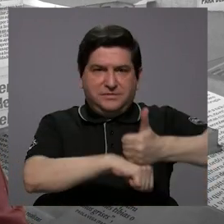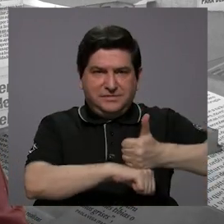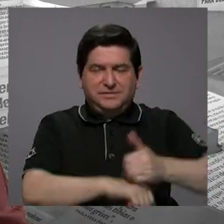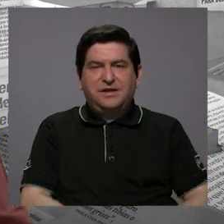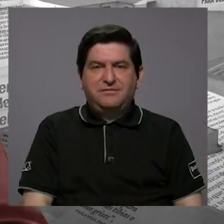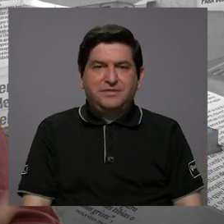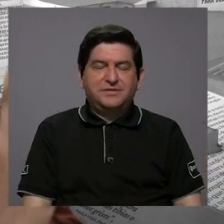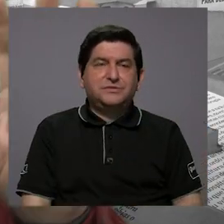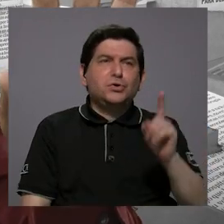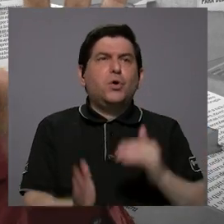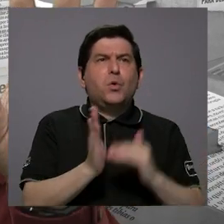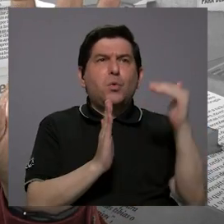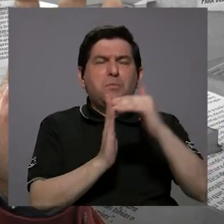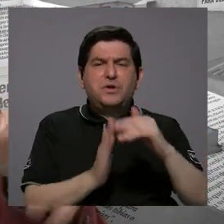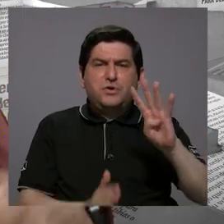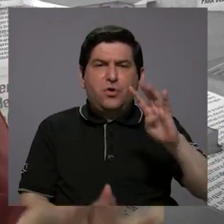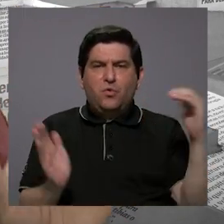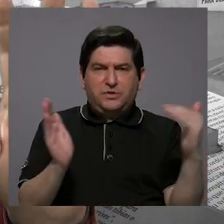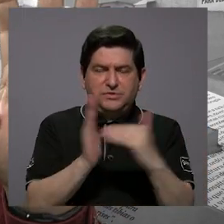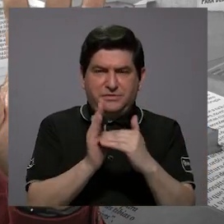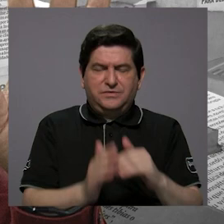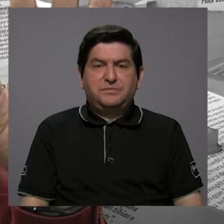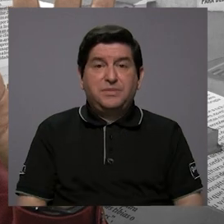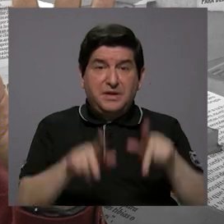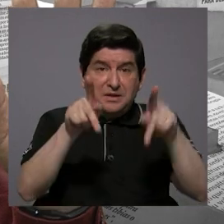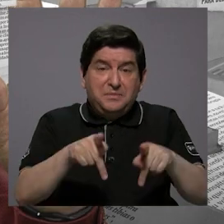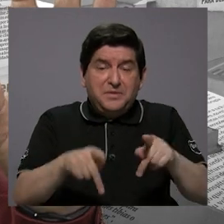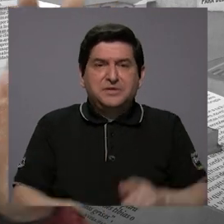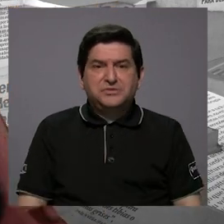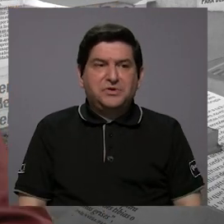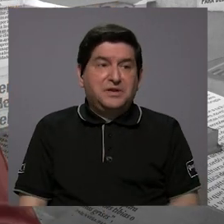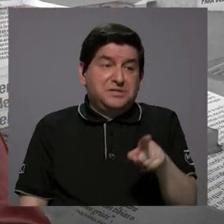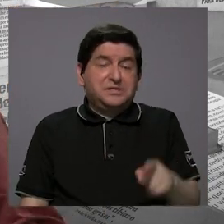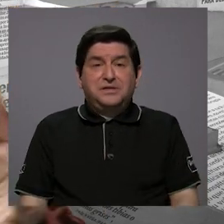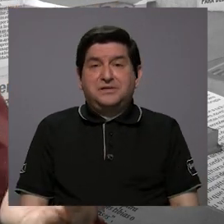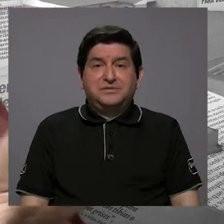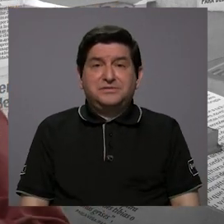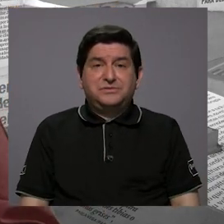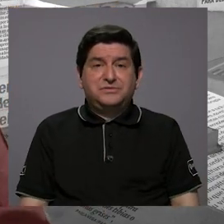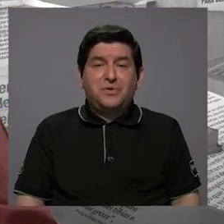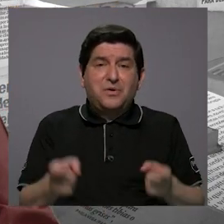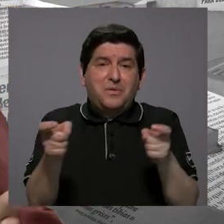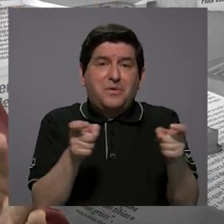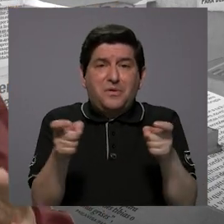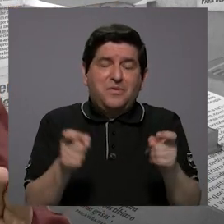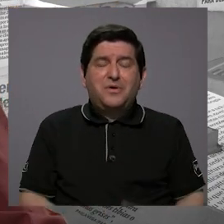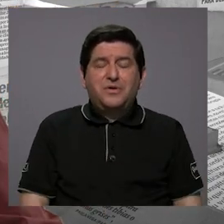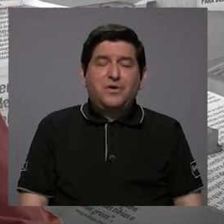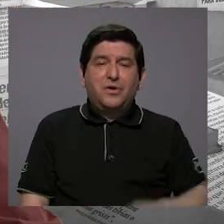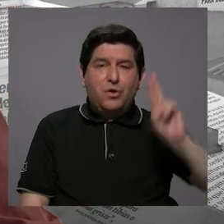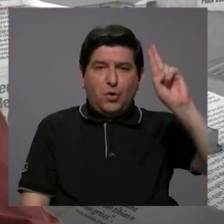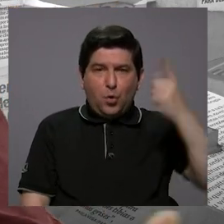le digo yo, 1.400.000 que, diles, la gente lo hace, qué sé yo, manejando Uber o un call center sin ninguna